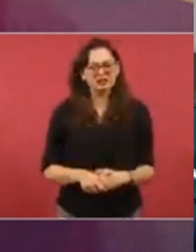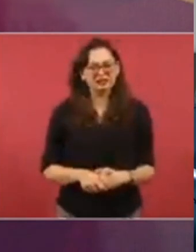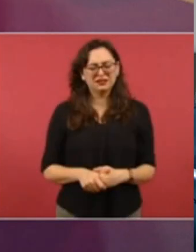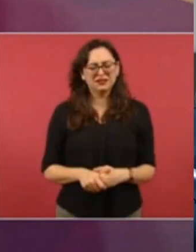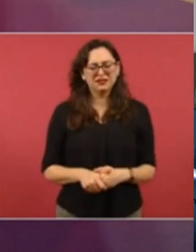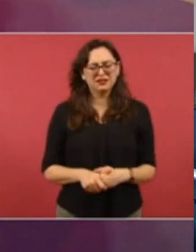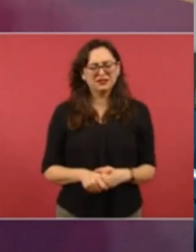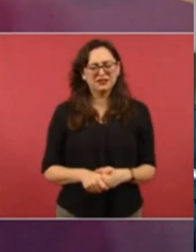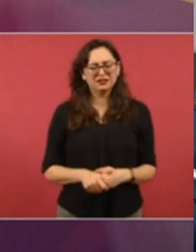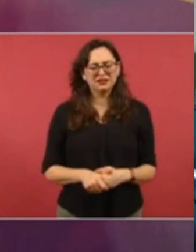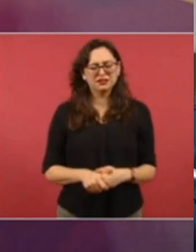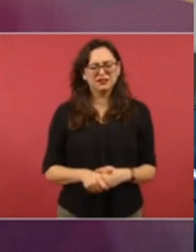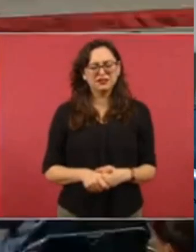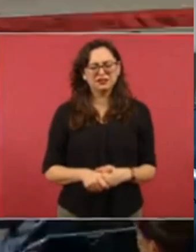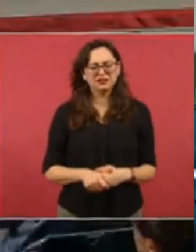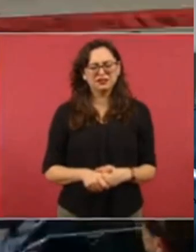que